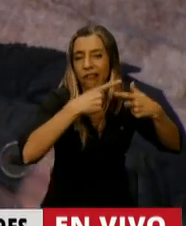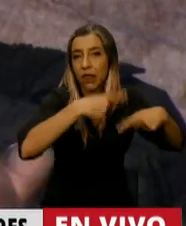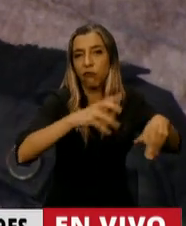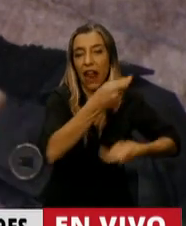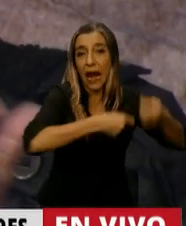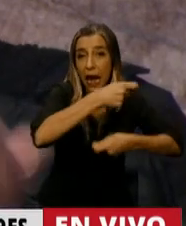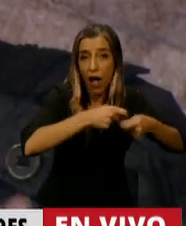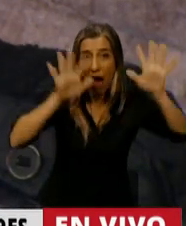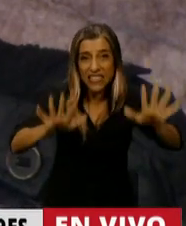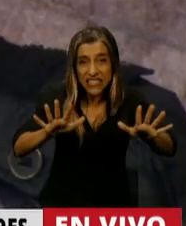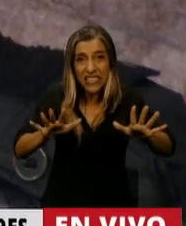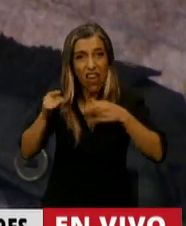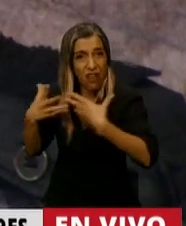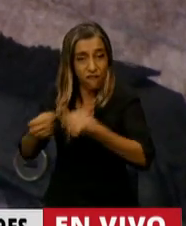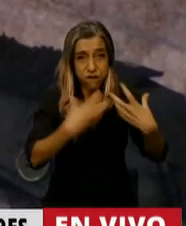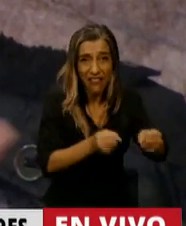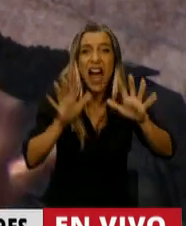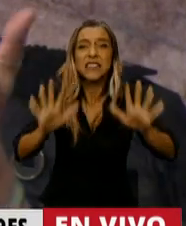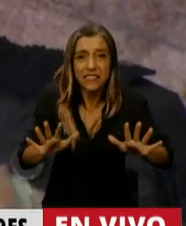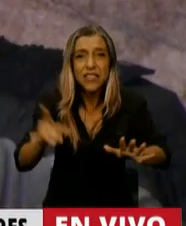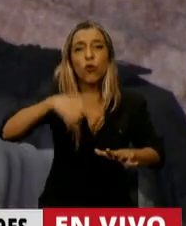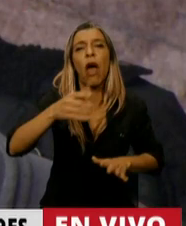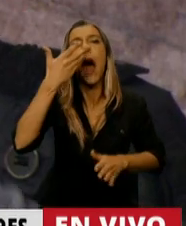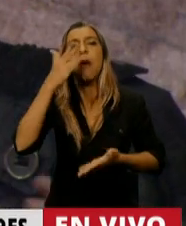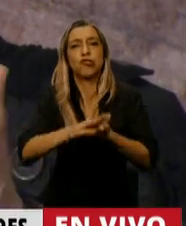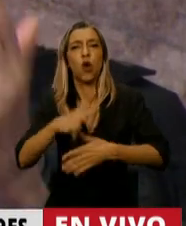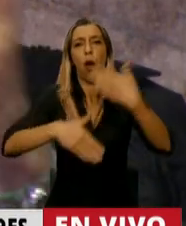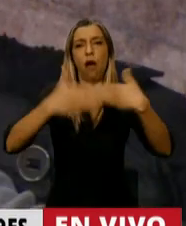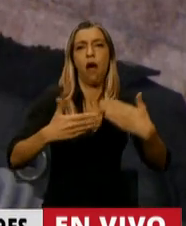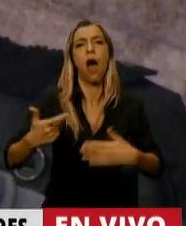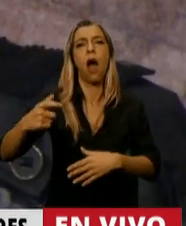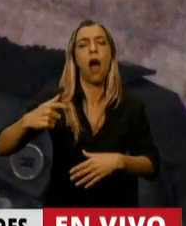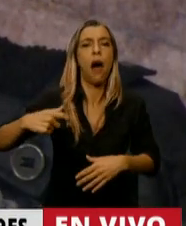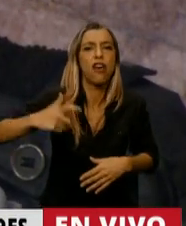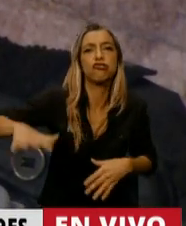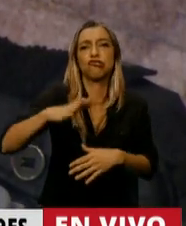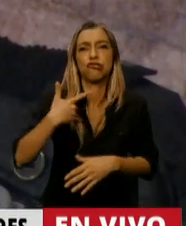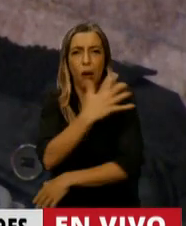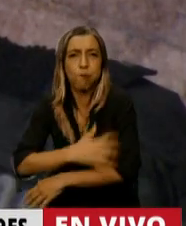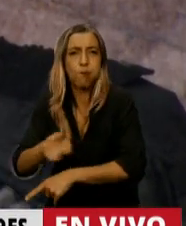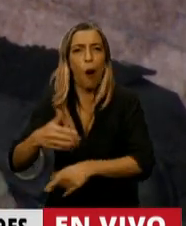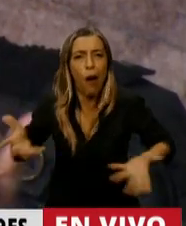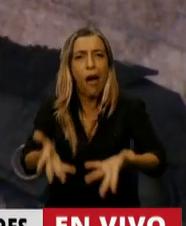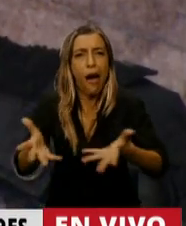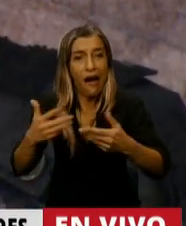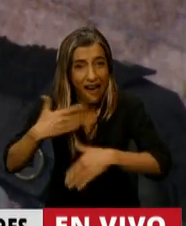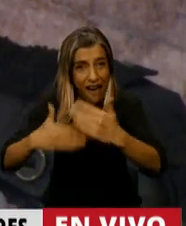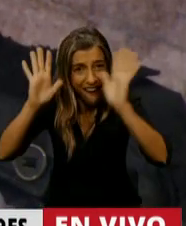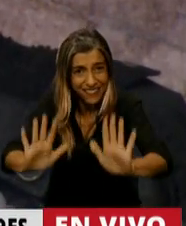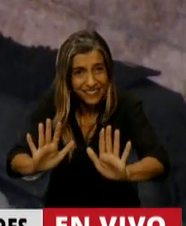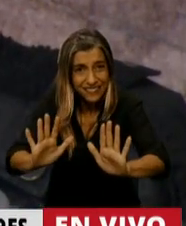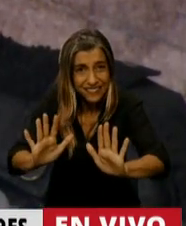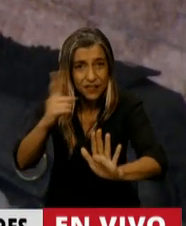Háganle los discursos del progresismo y de los pobres a los espejos. Pero acá